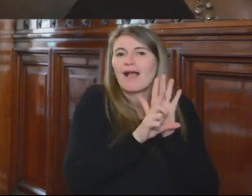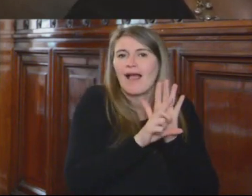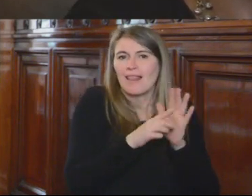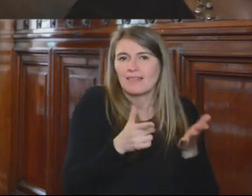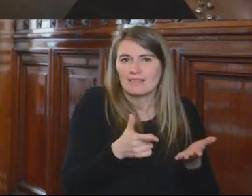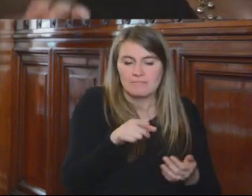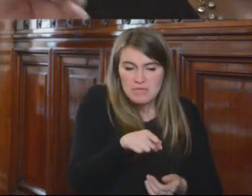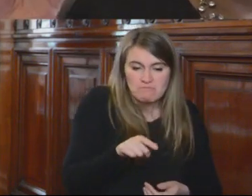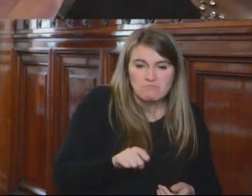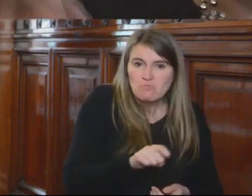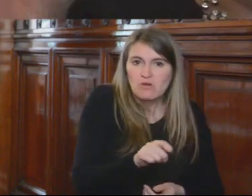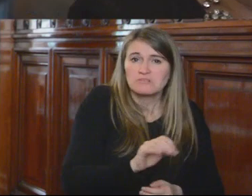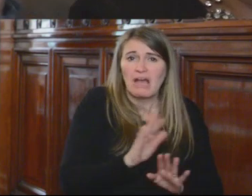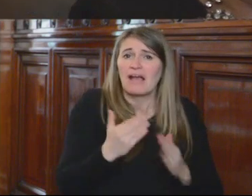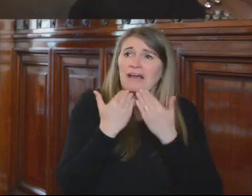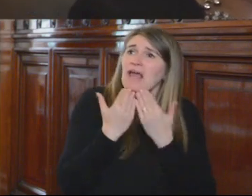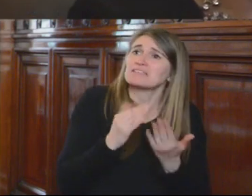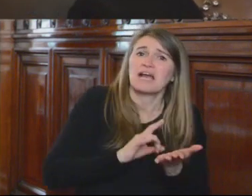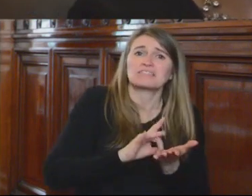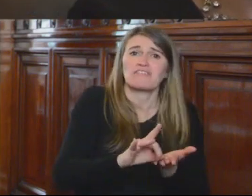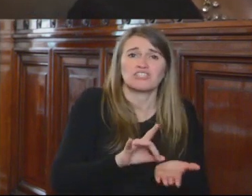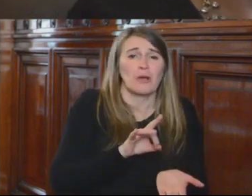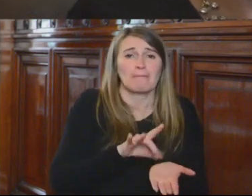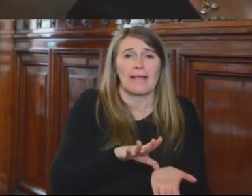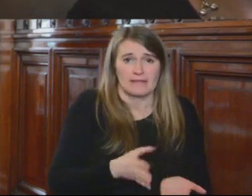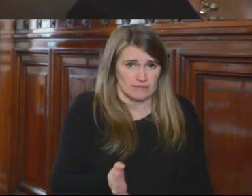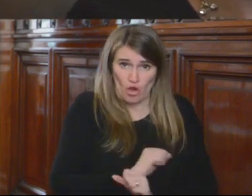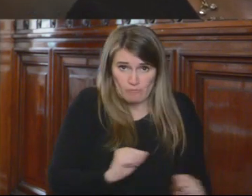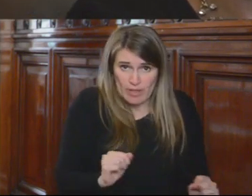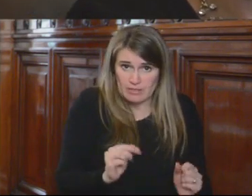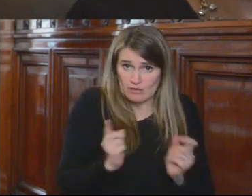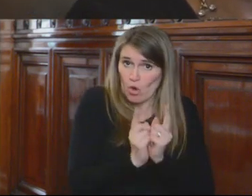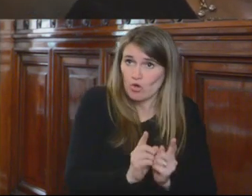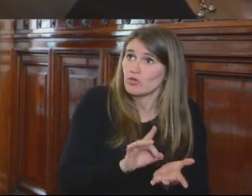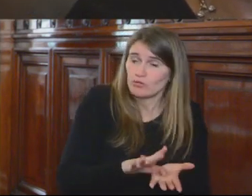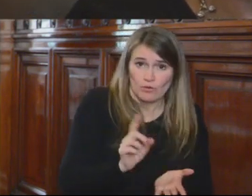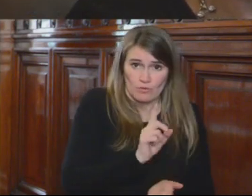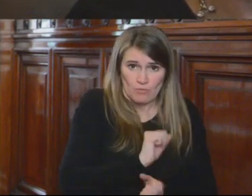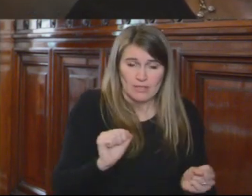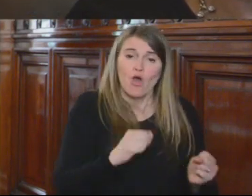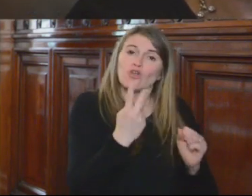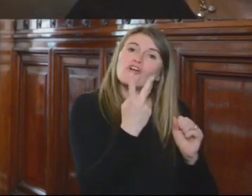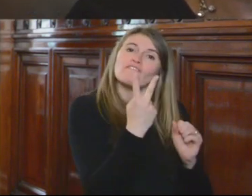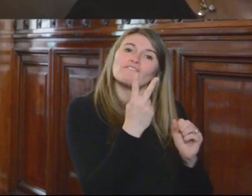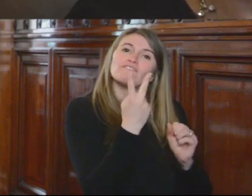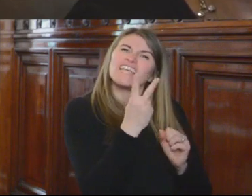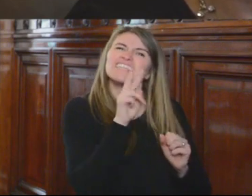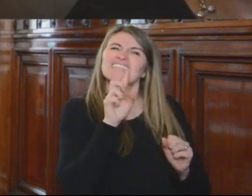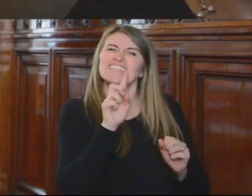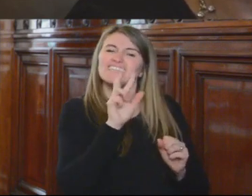agradecidos de servicios, entre comillas, de esa manera. También el artículo 23.1 de la Convención, es decir,